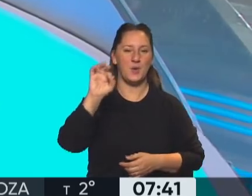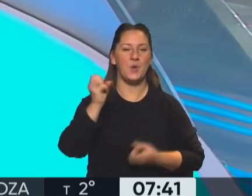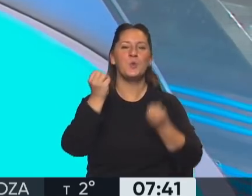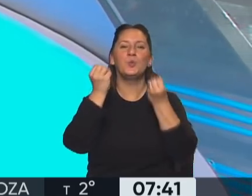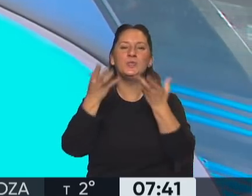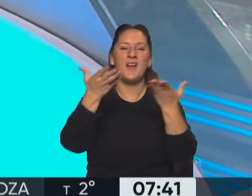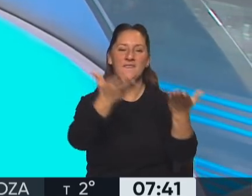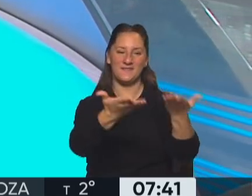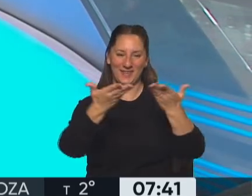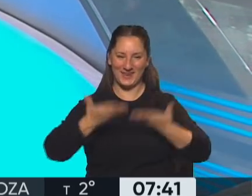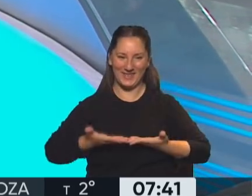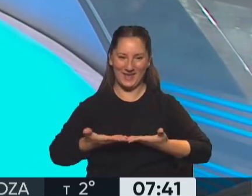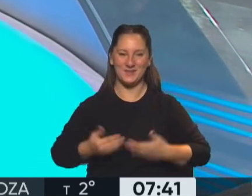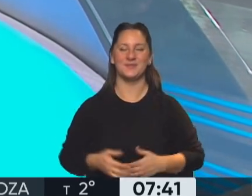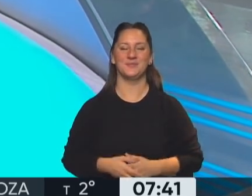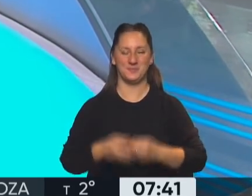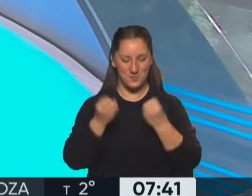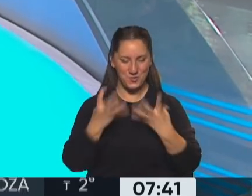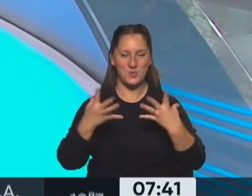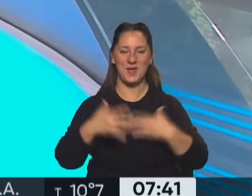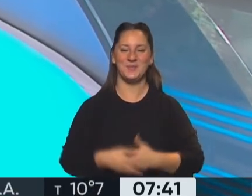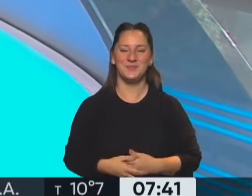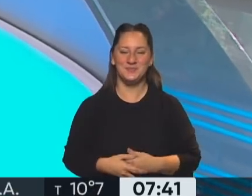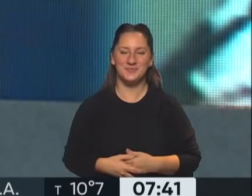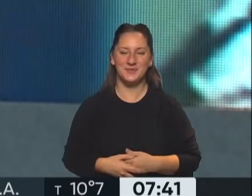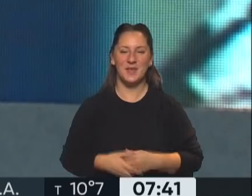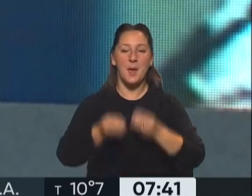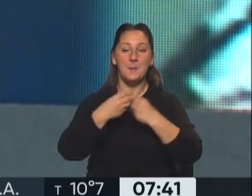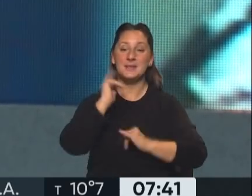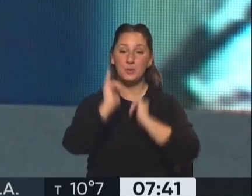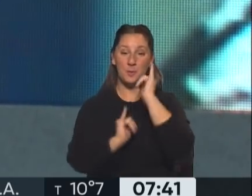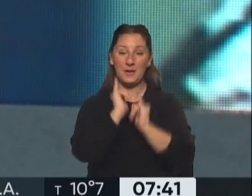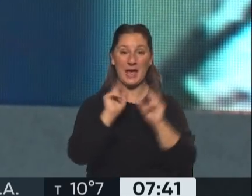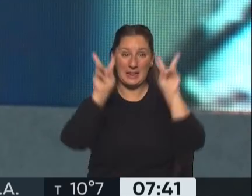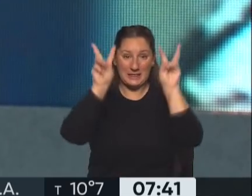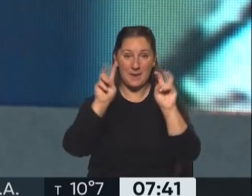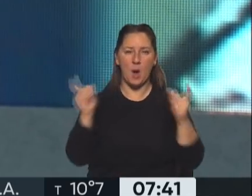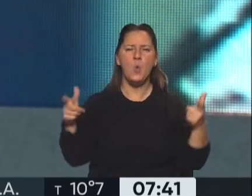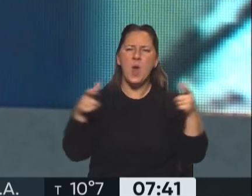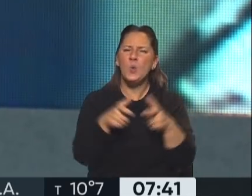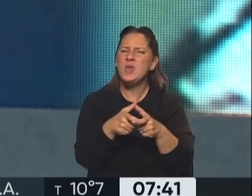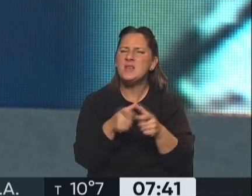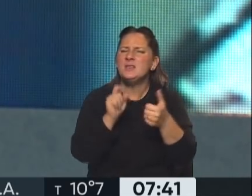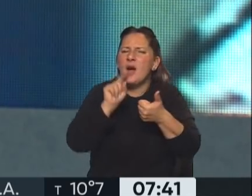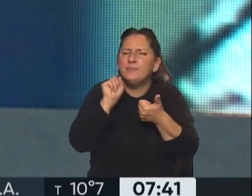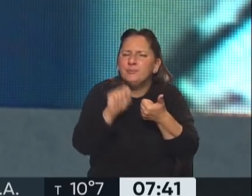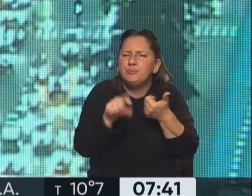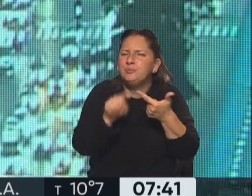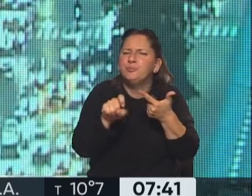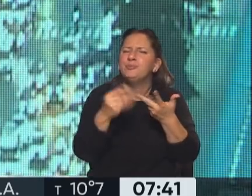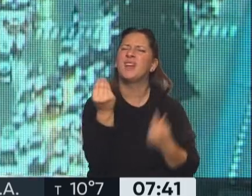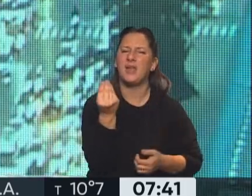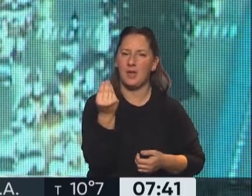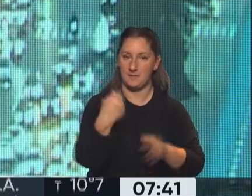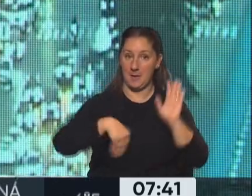Bienvenida. Buen día, Silvia. ¿Cómo estás? Muy bien, todo muy bien. Bueno, genial. Bueno, comenzamos a desarrollar el tema. ver, una audiencia, ¿qué características va a tener, Néstor? La